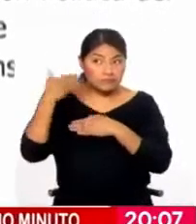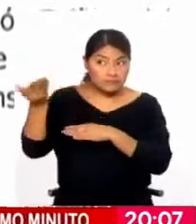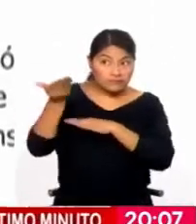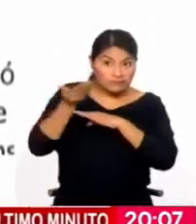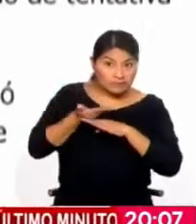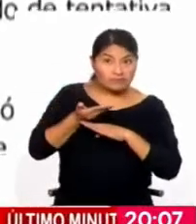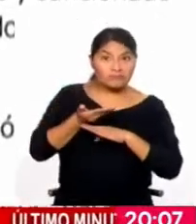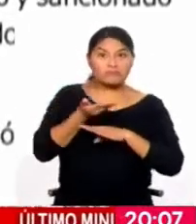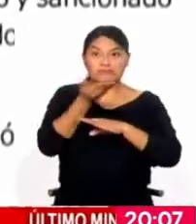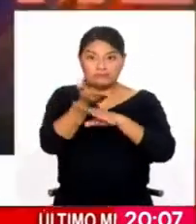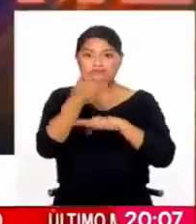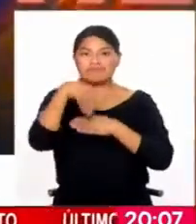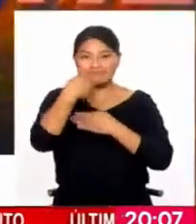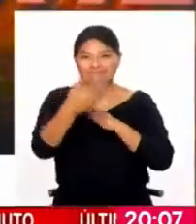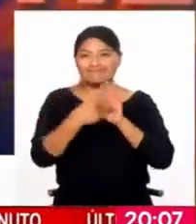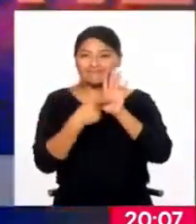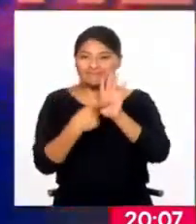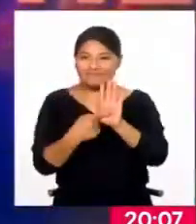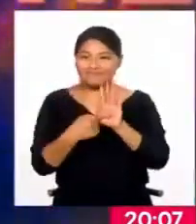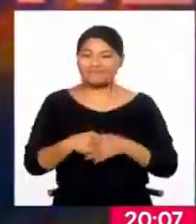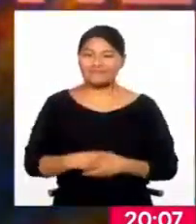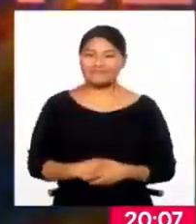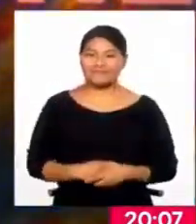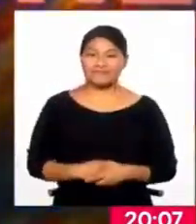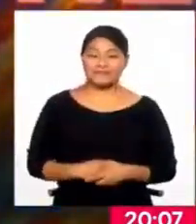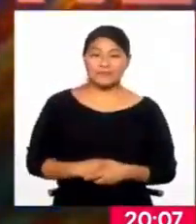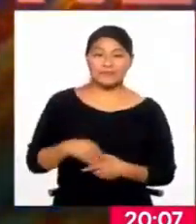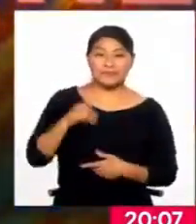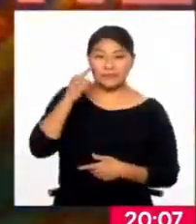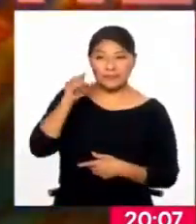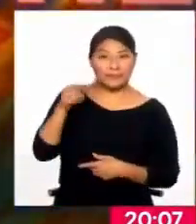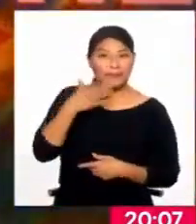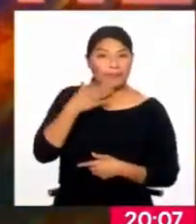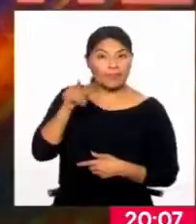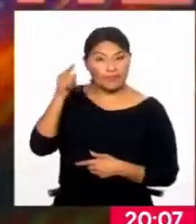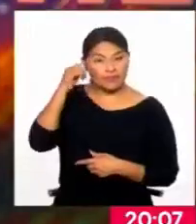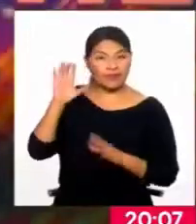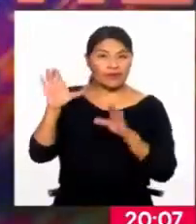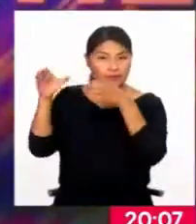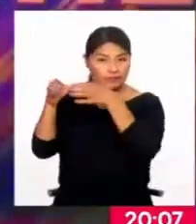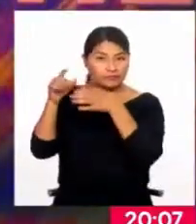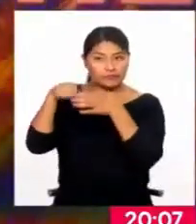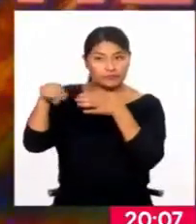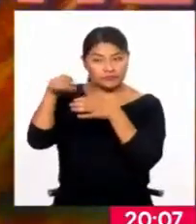informamos y justamente la comisión permanente del Congreso decidirá si considerar